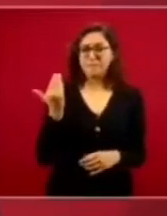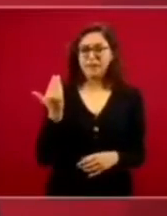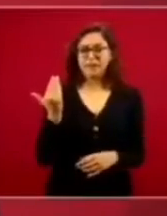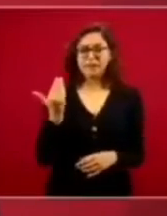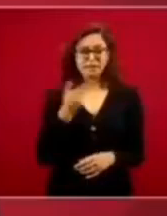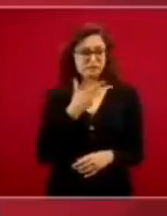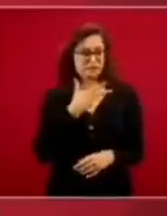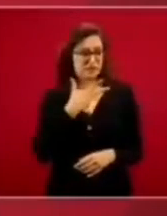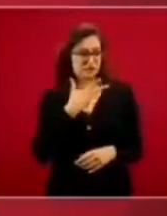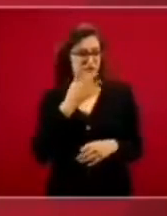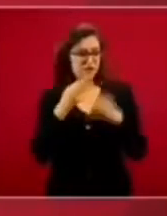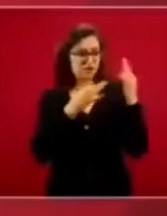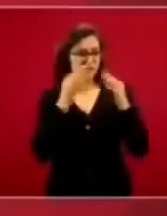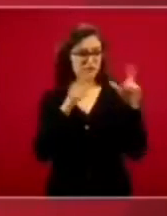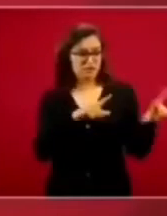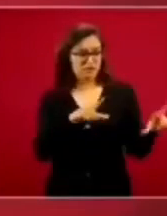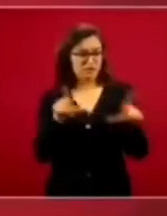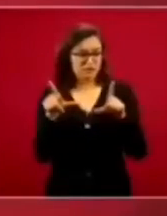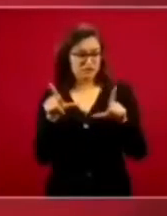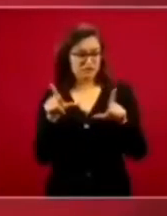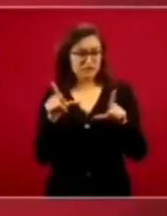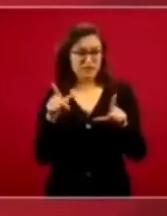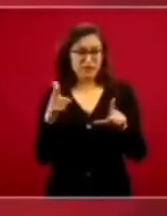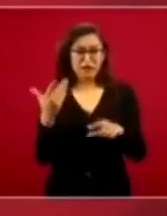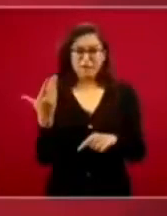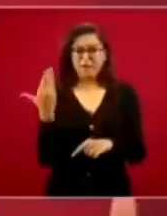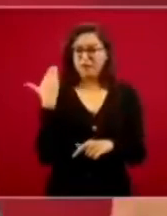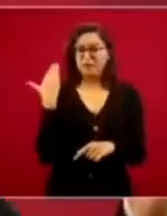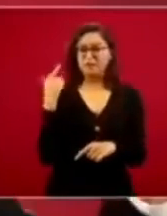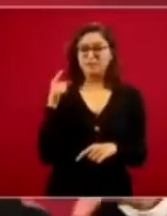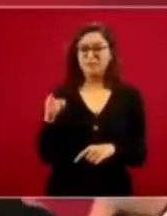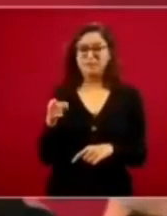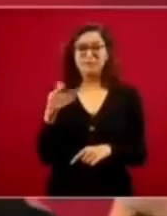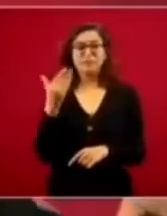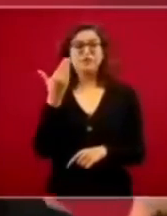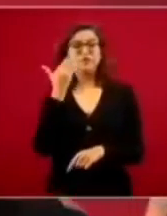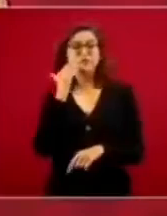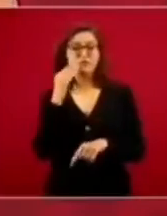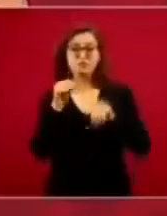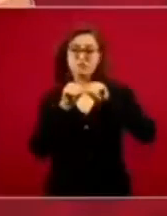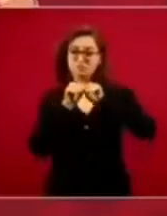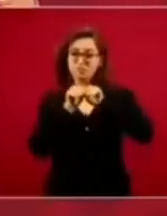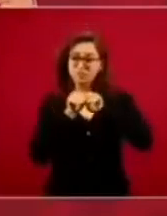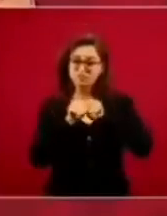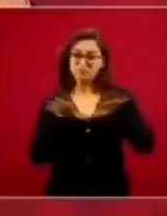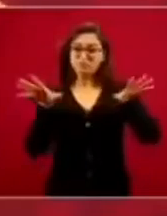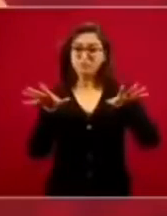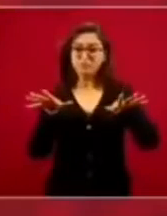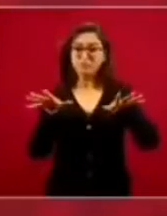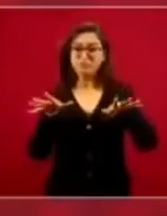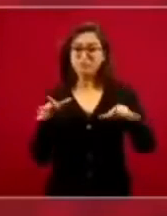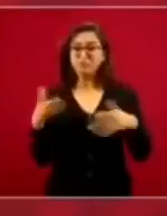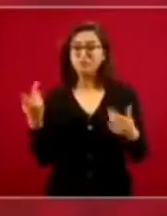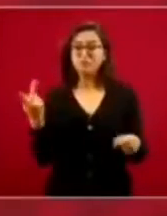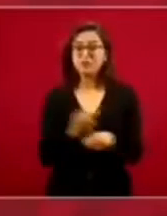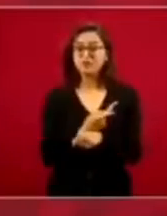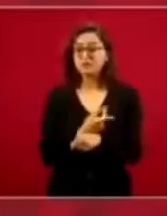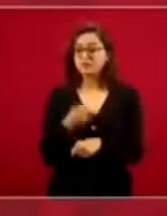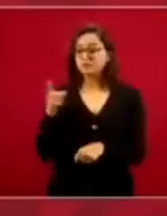no sé si tengan la noticia, de que cancelaron cuentas que